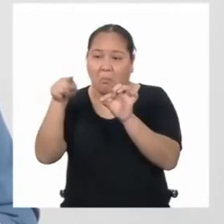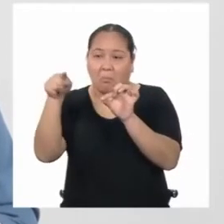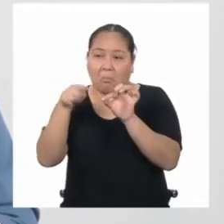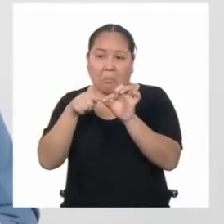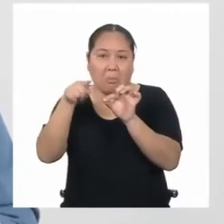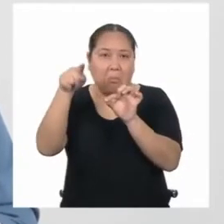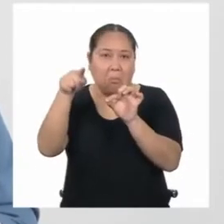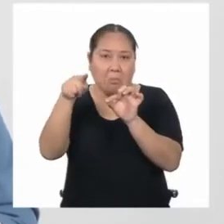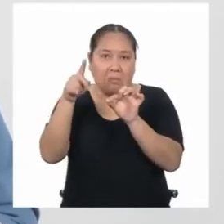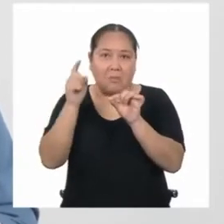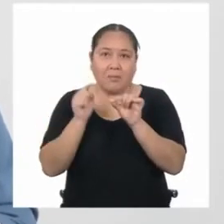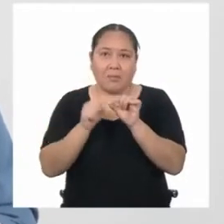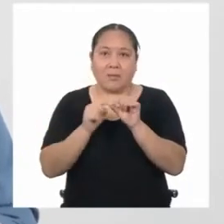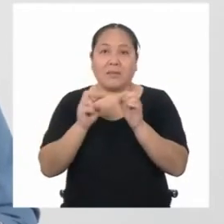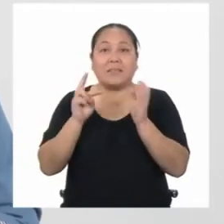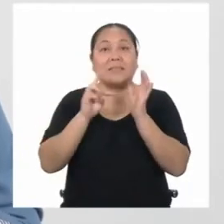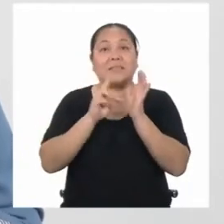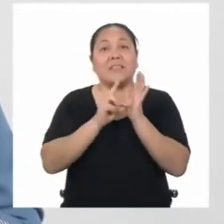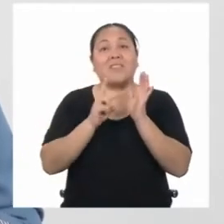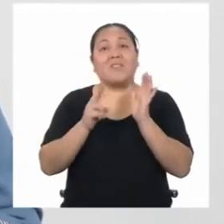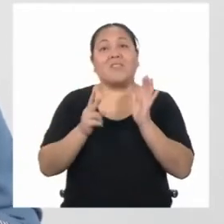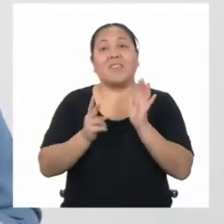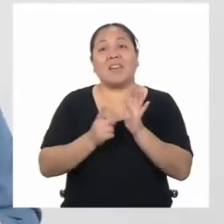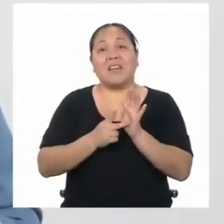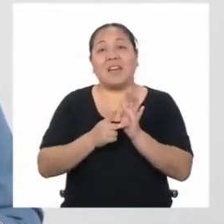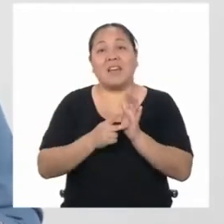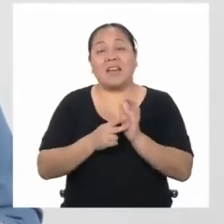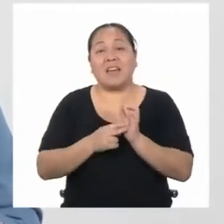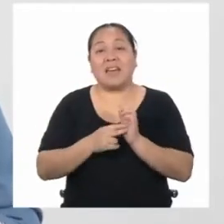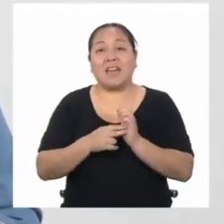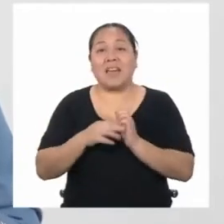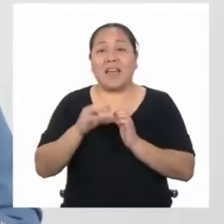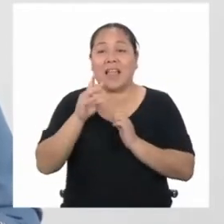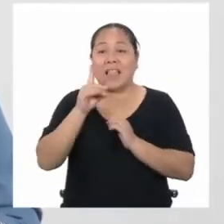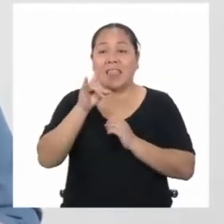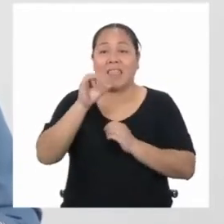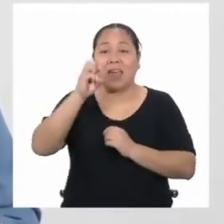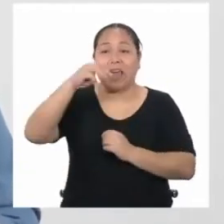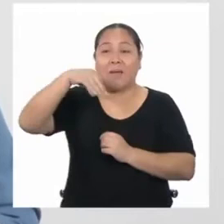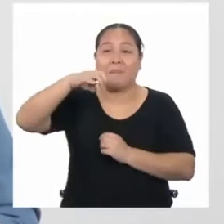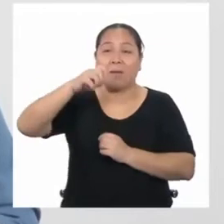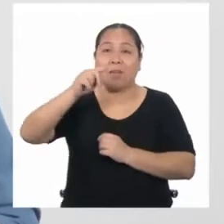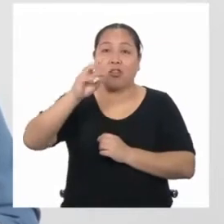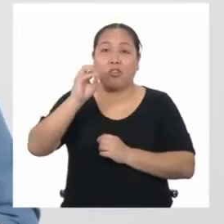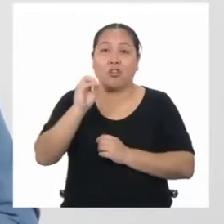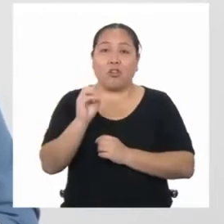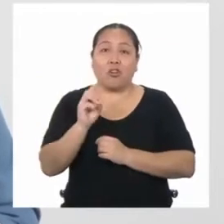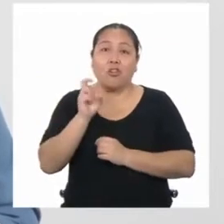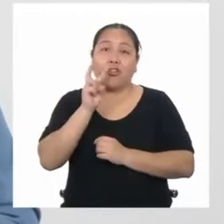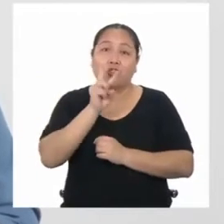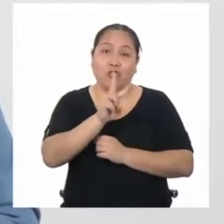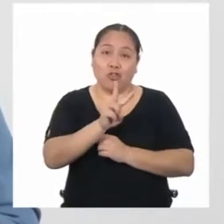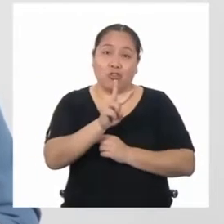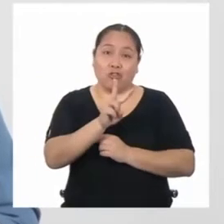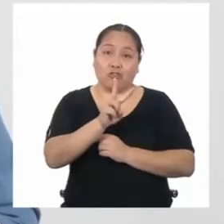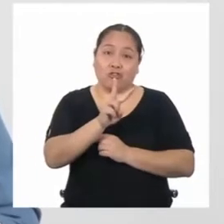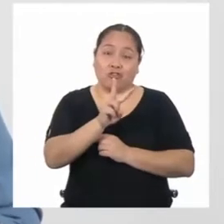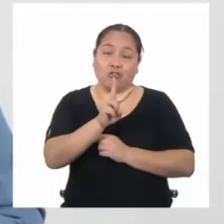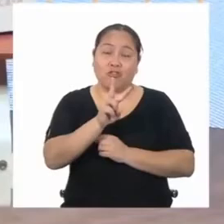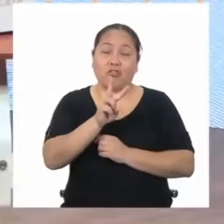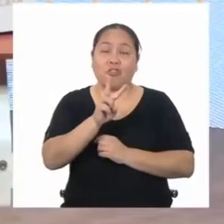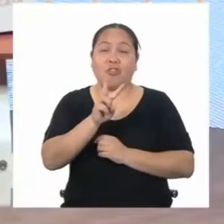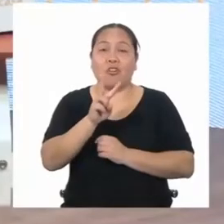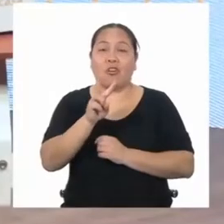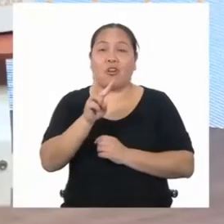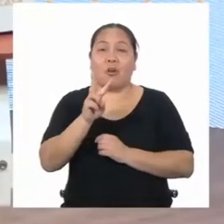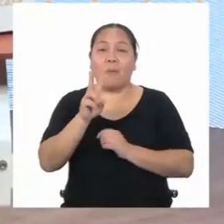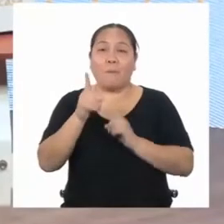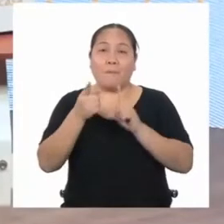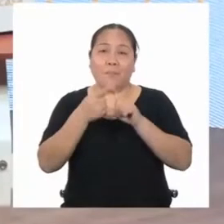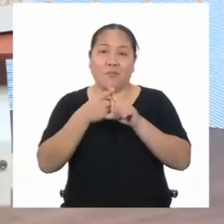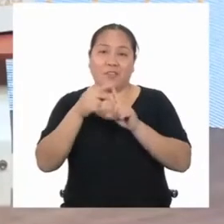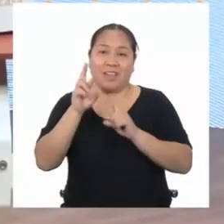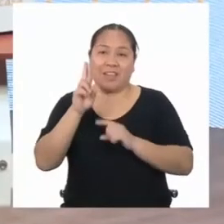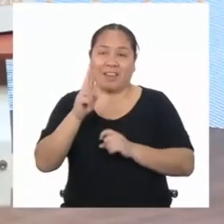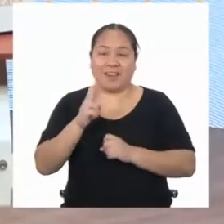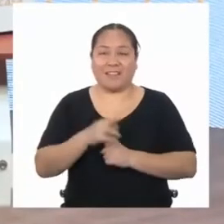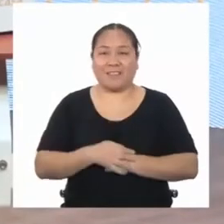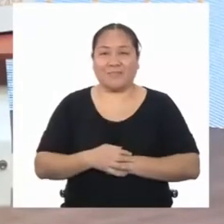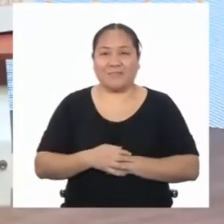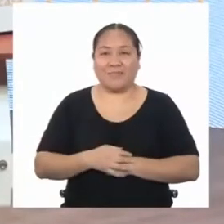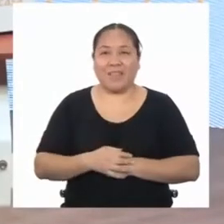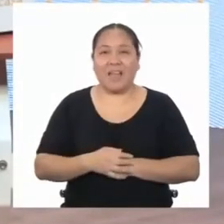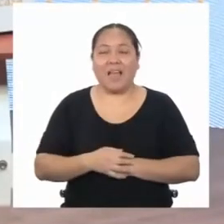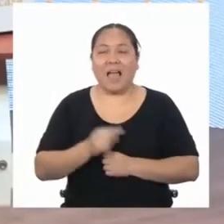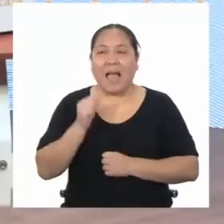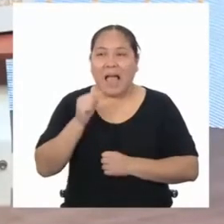la circunferencia, podemos inferir que el diámetro es equivalente a dos veces el radio. Claro. Entonces